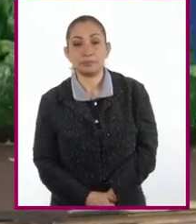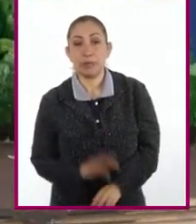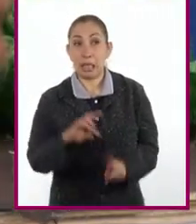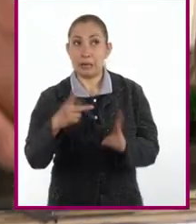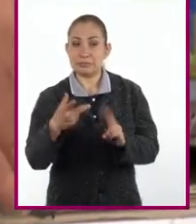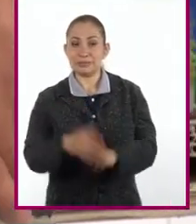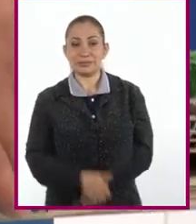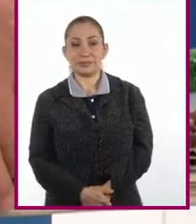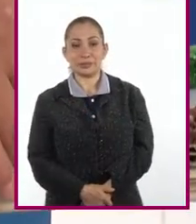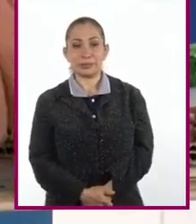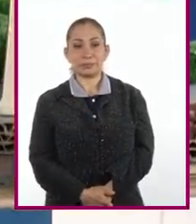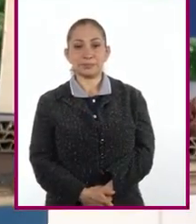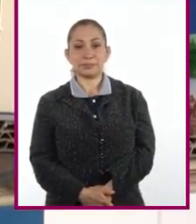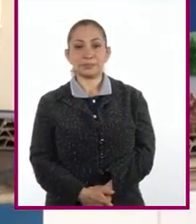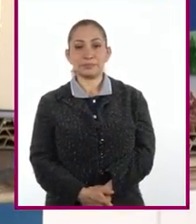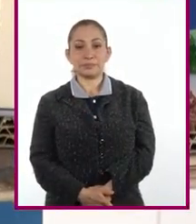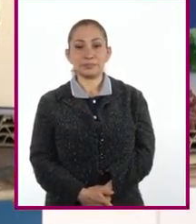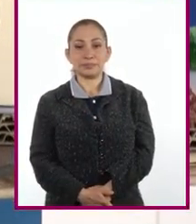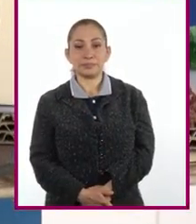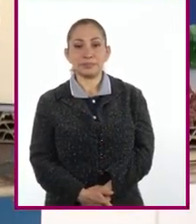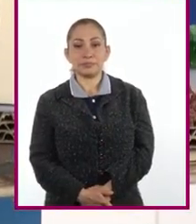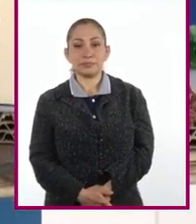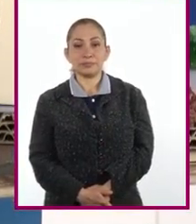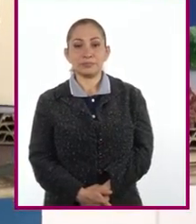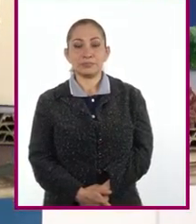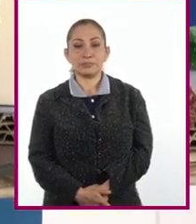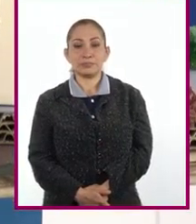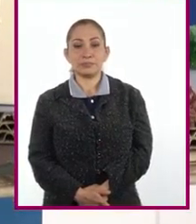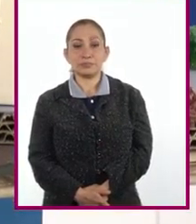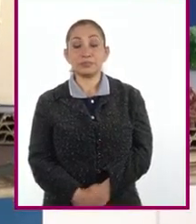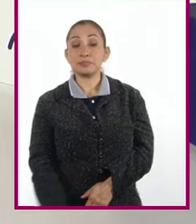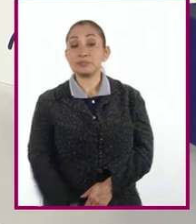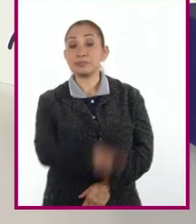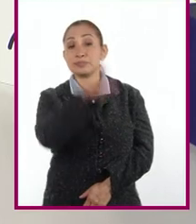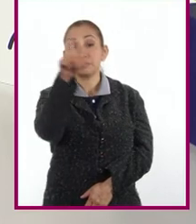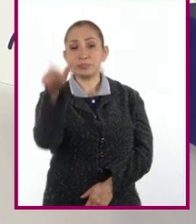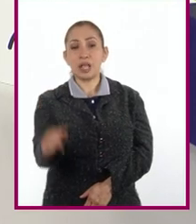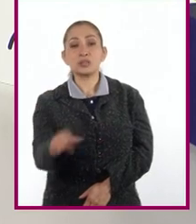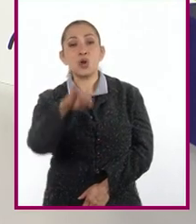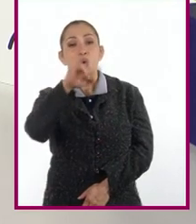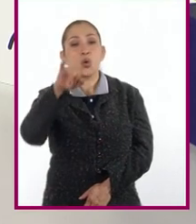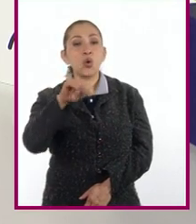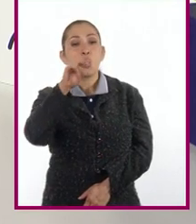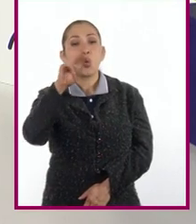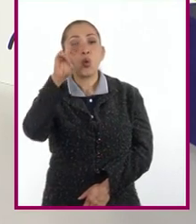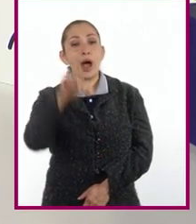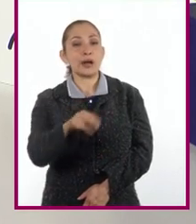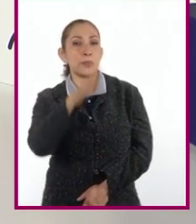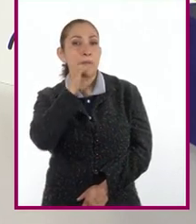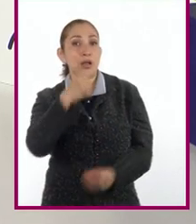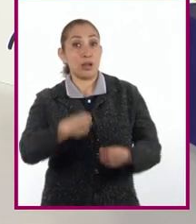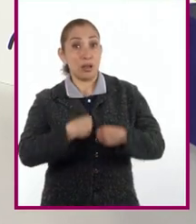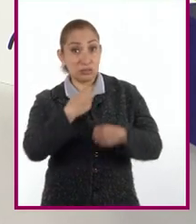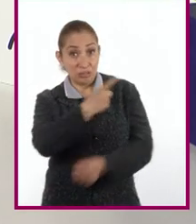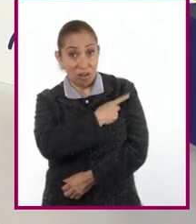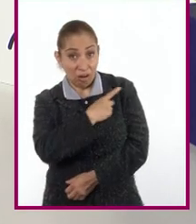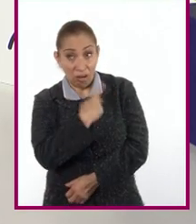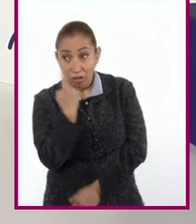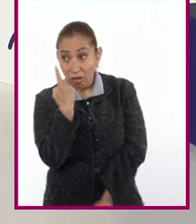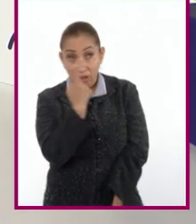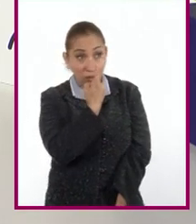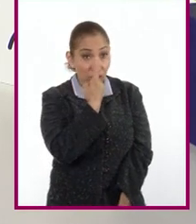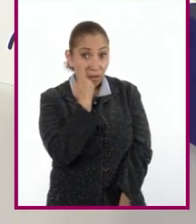al revés. Así. O algo así. Posteriormente, ¿qué haría Juan? Juan no puede vivir solo. Y